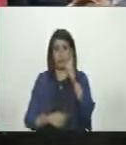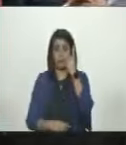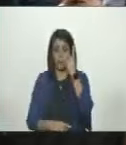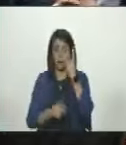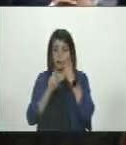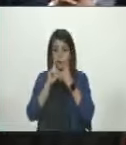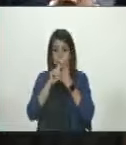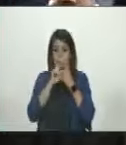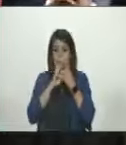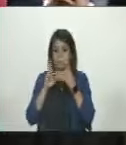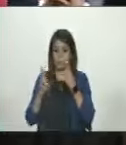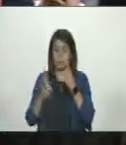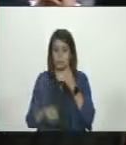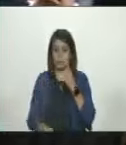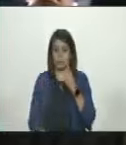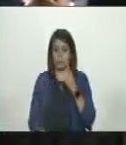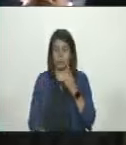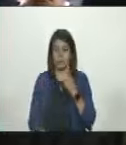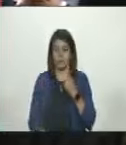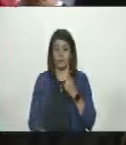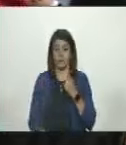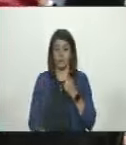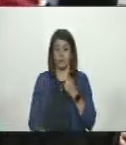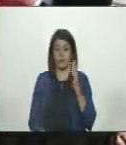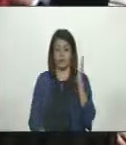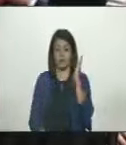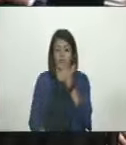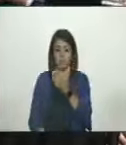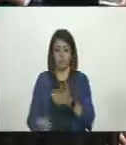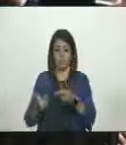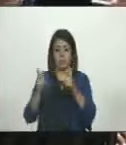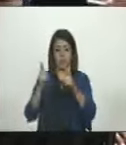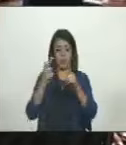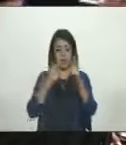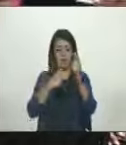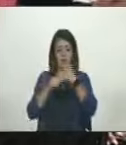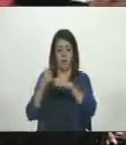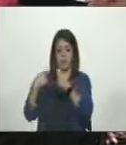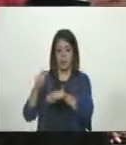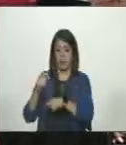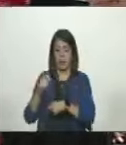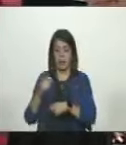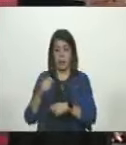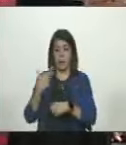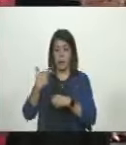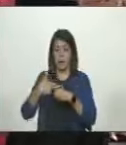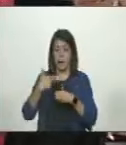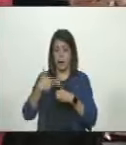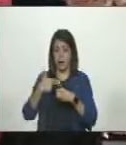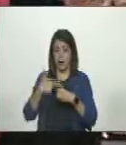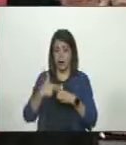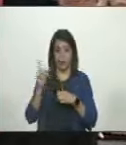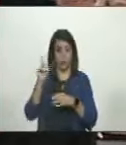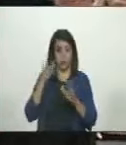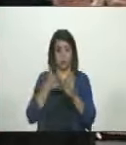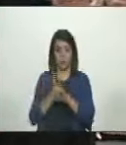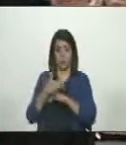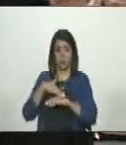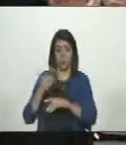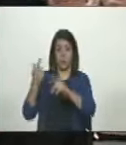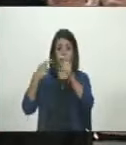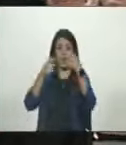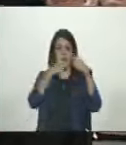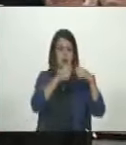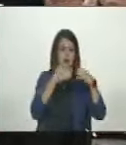el hecho de que la sanción permita vender petróleo no significa que podamos